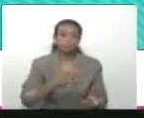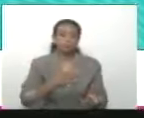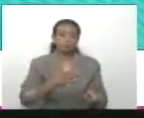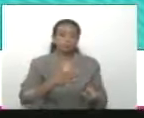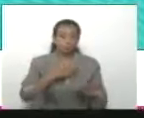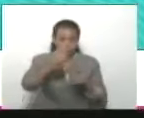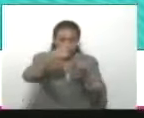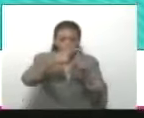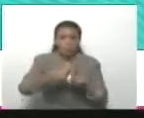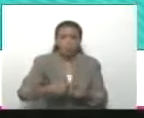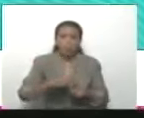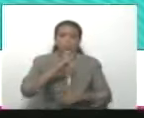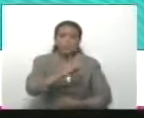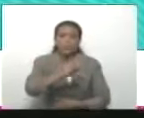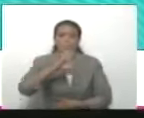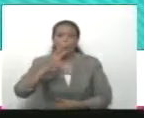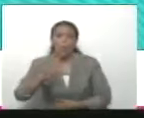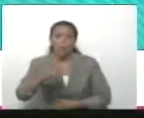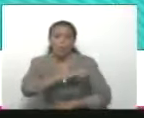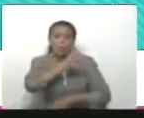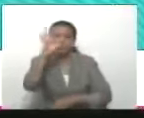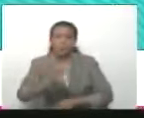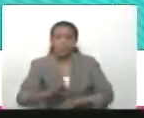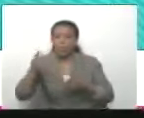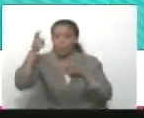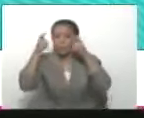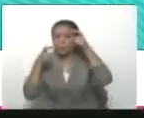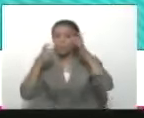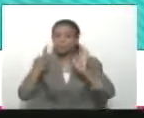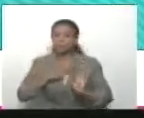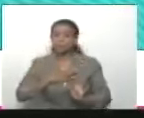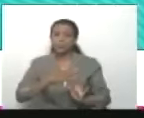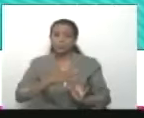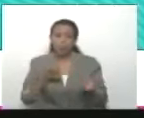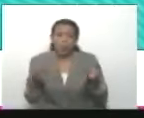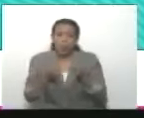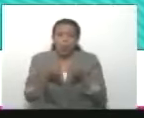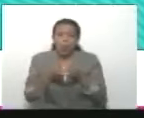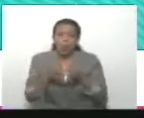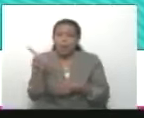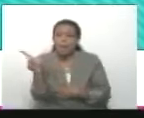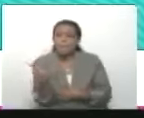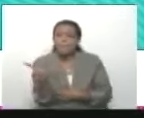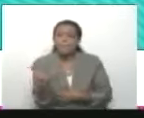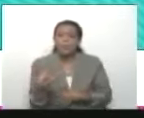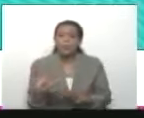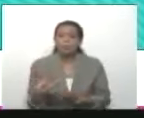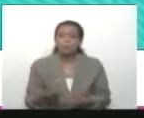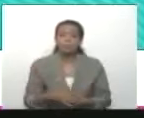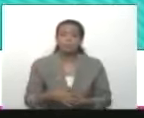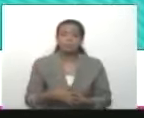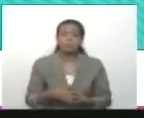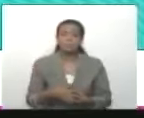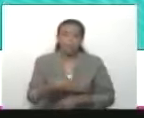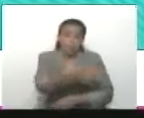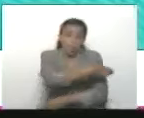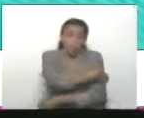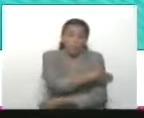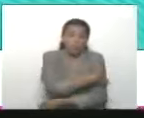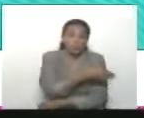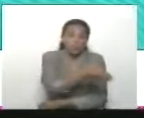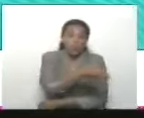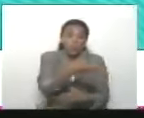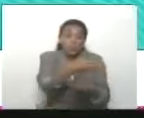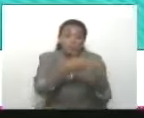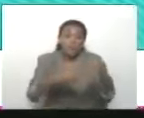emitido, sacamos un 54% de los votos. Nuestra fuerza, el gran polo patriótico, el PSUV. Ellos se